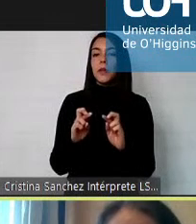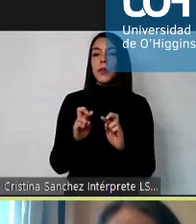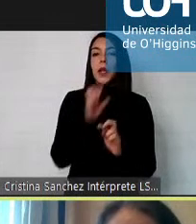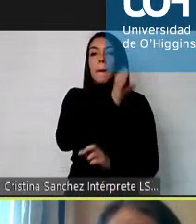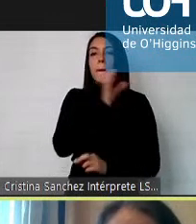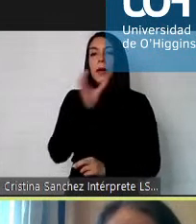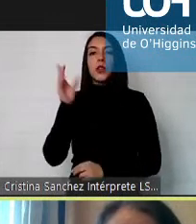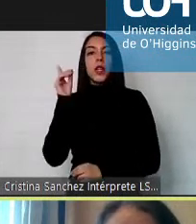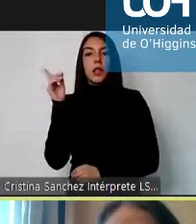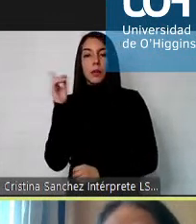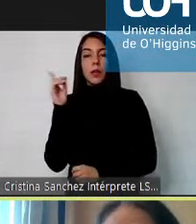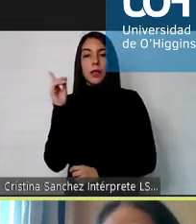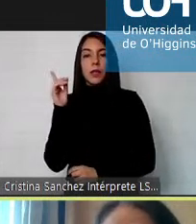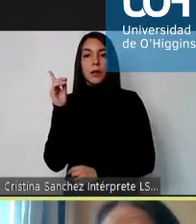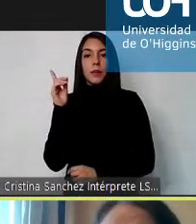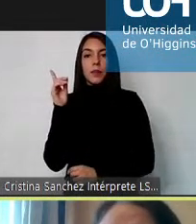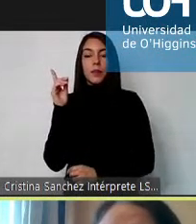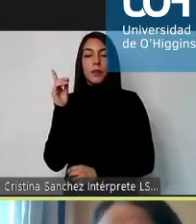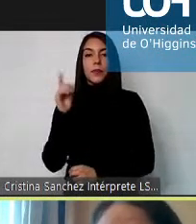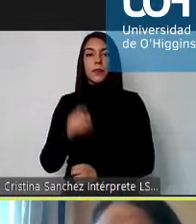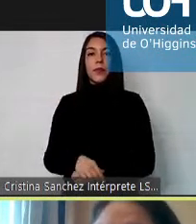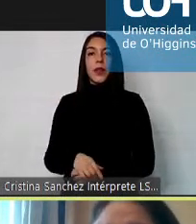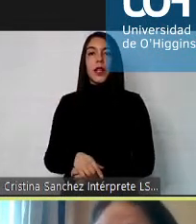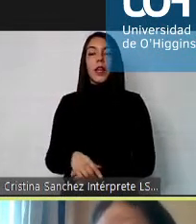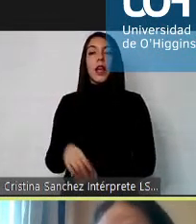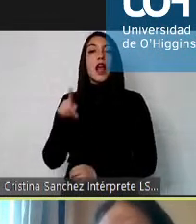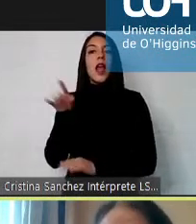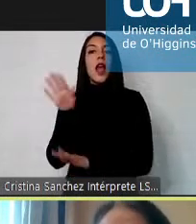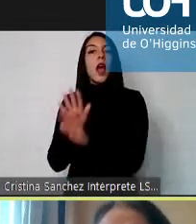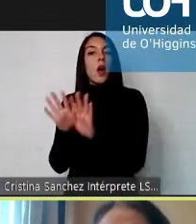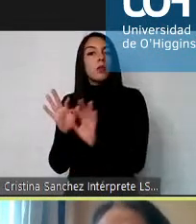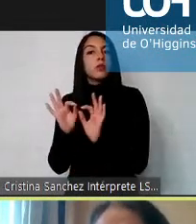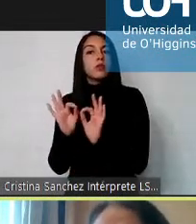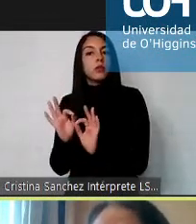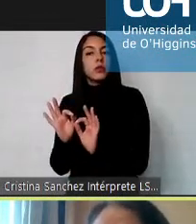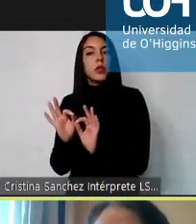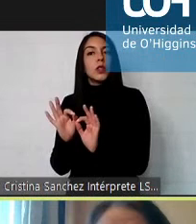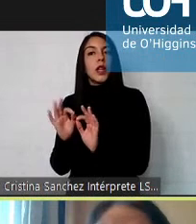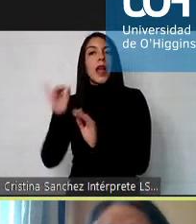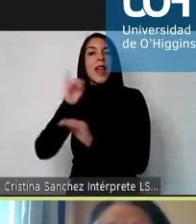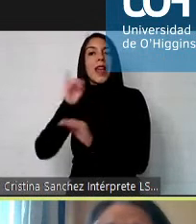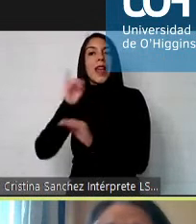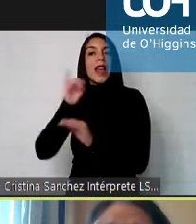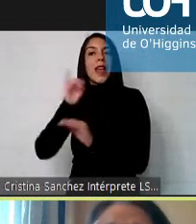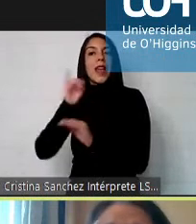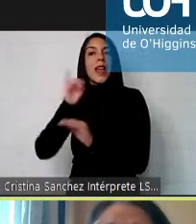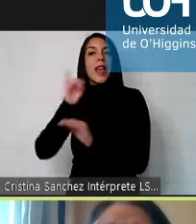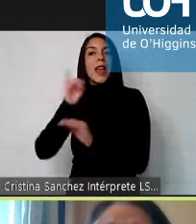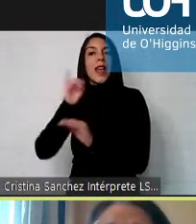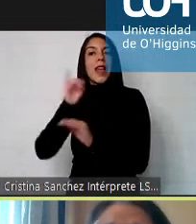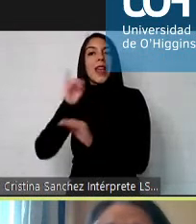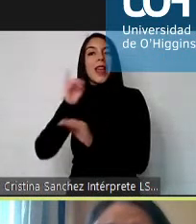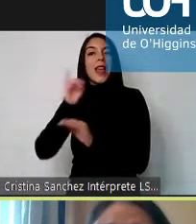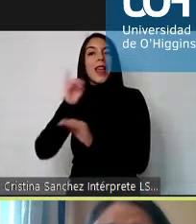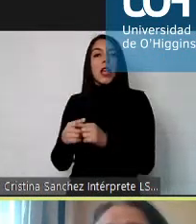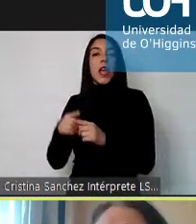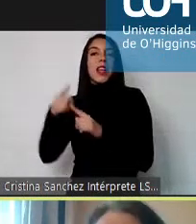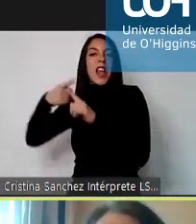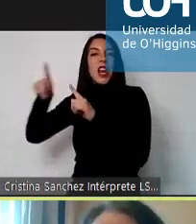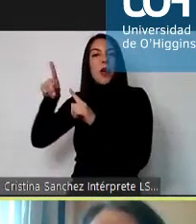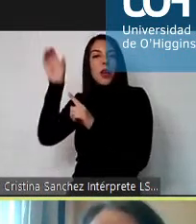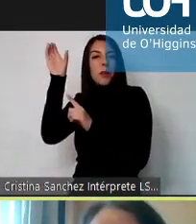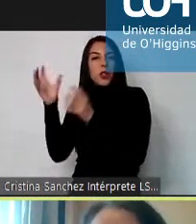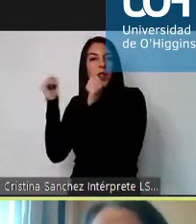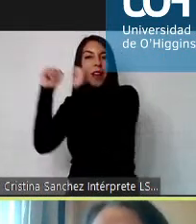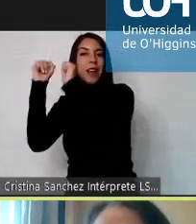personas con discapacidad para garantizar y para obtener su plena inclusión social. Es que no es que el otro gana, ganamos